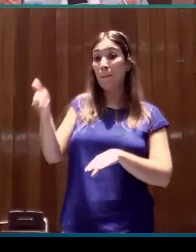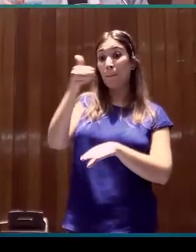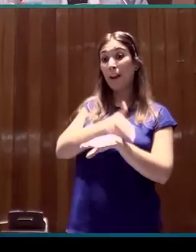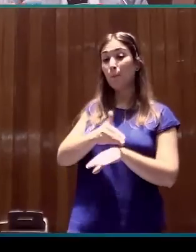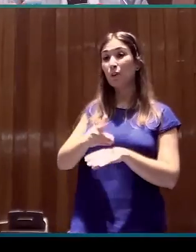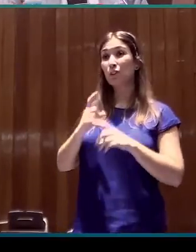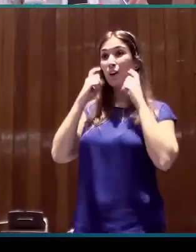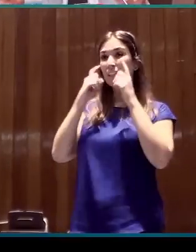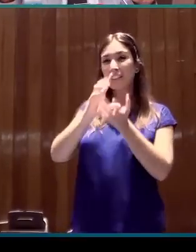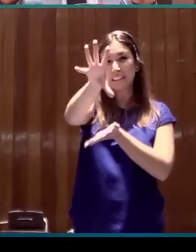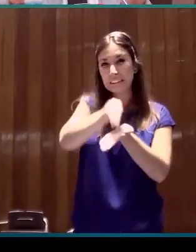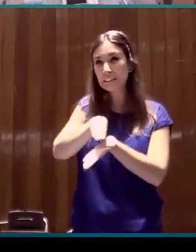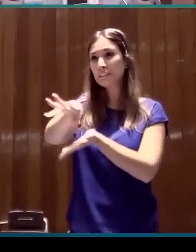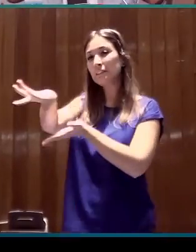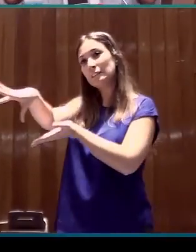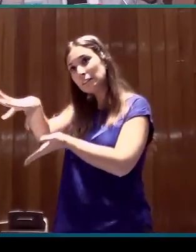cuales intentamos